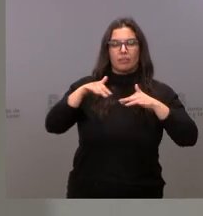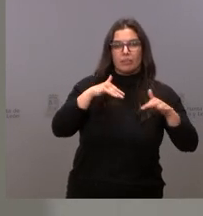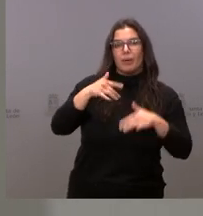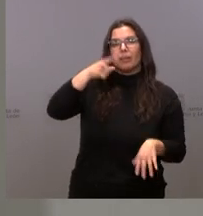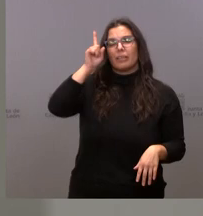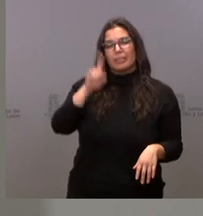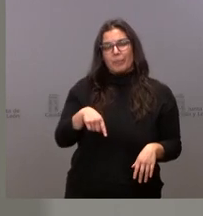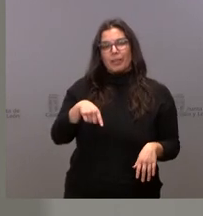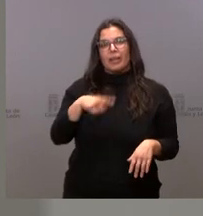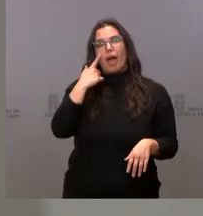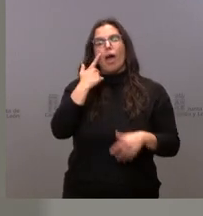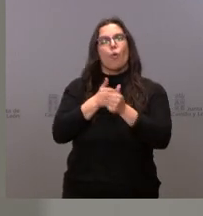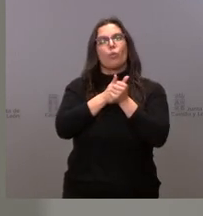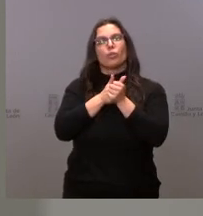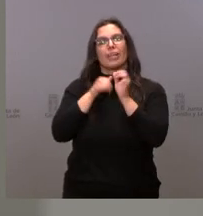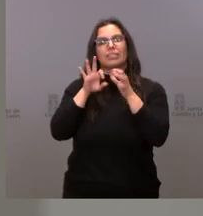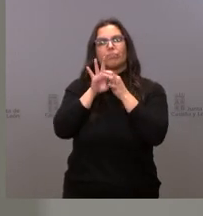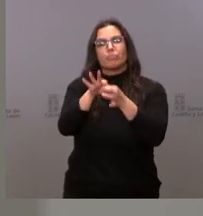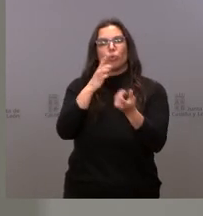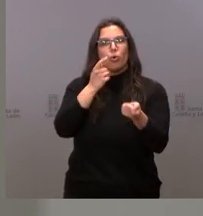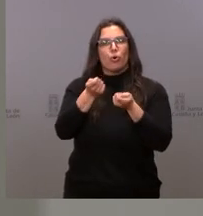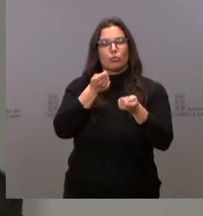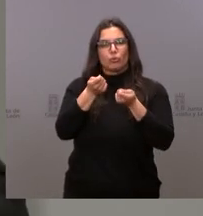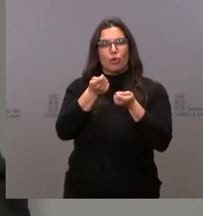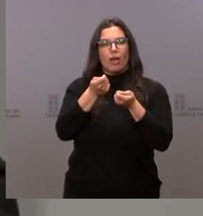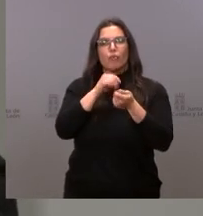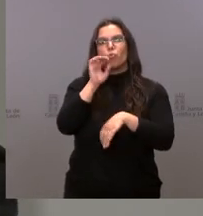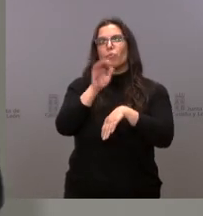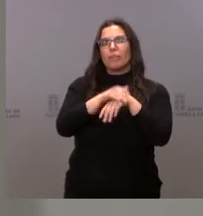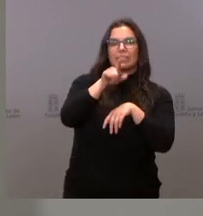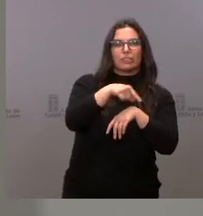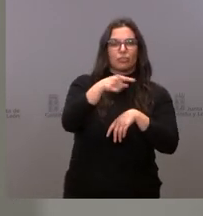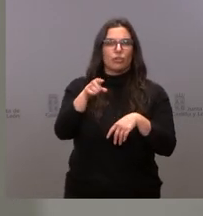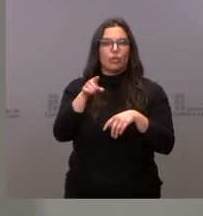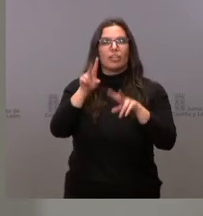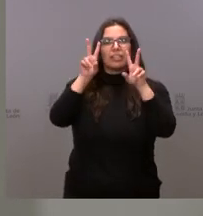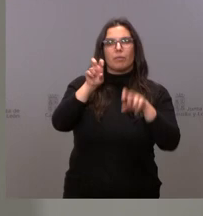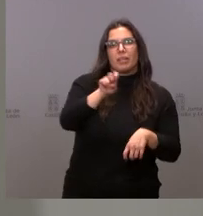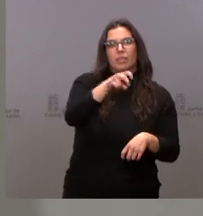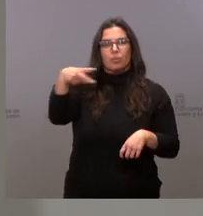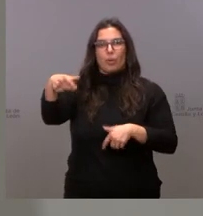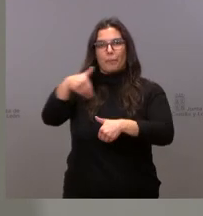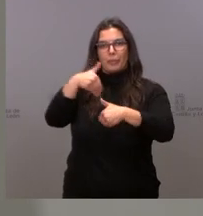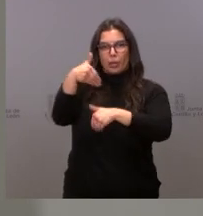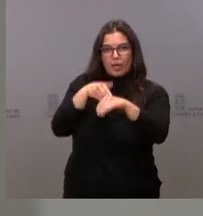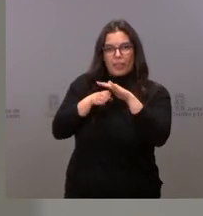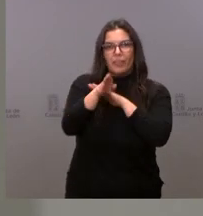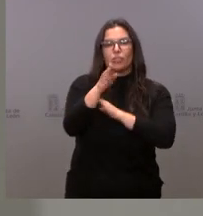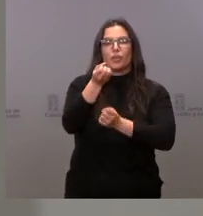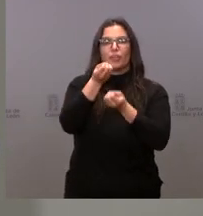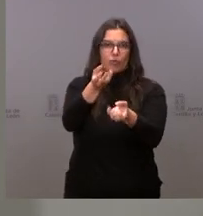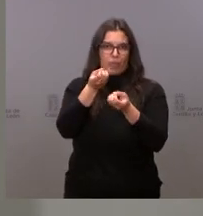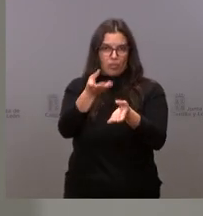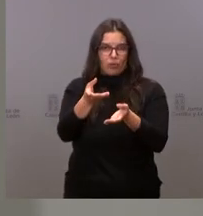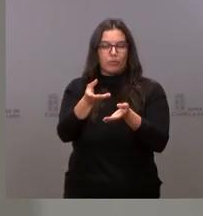la auditoría que va a controlar el cumplimiento de la resolución de las peticiones de acceso a la información.